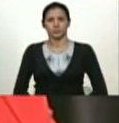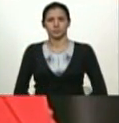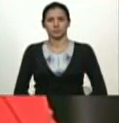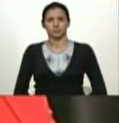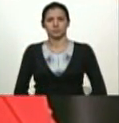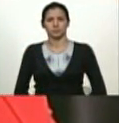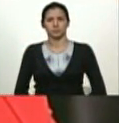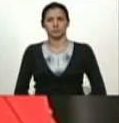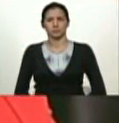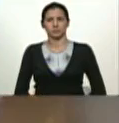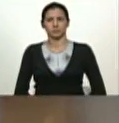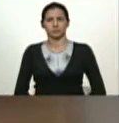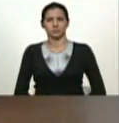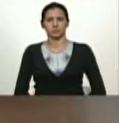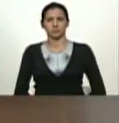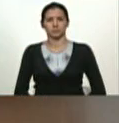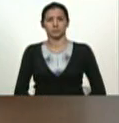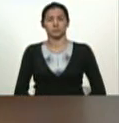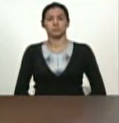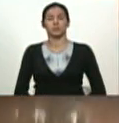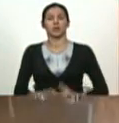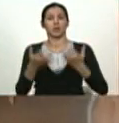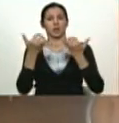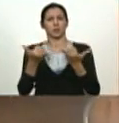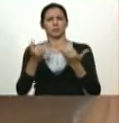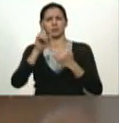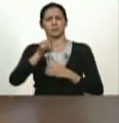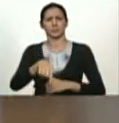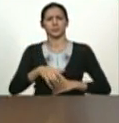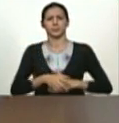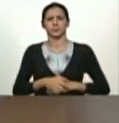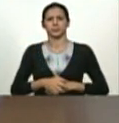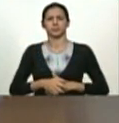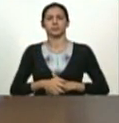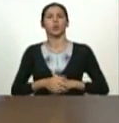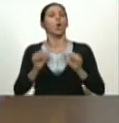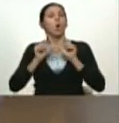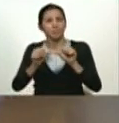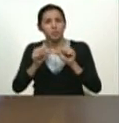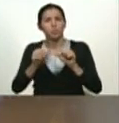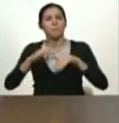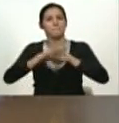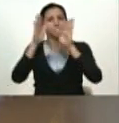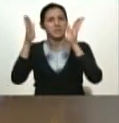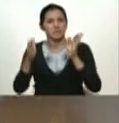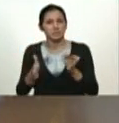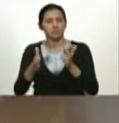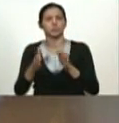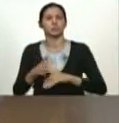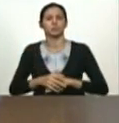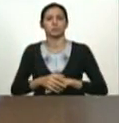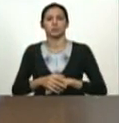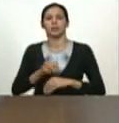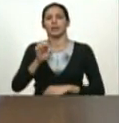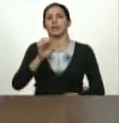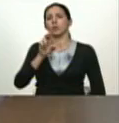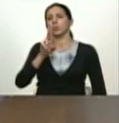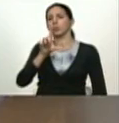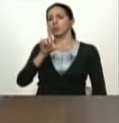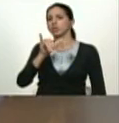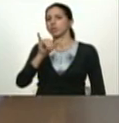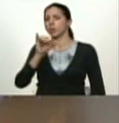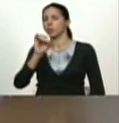y he ratificado al compañero Eulogio del Pino como presidente de PDVSA y